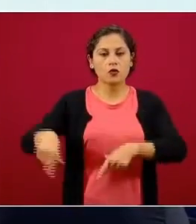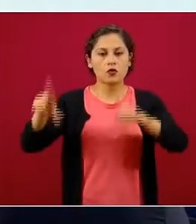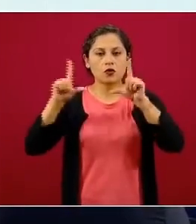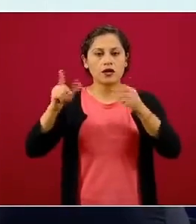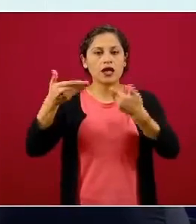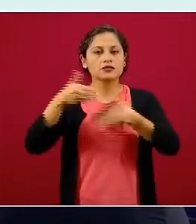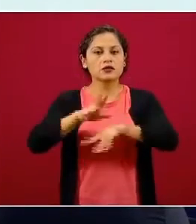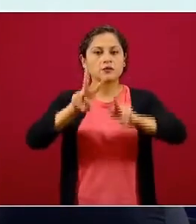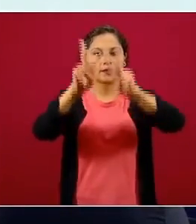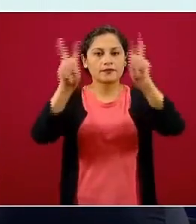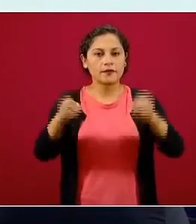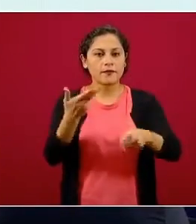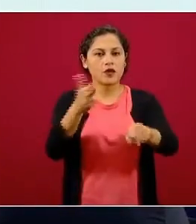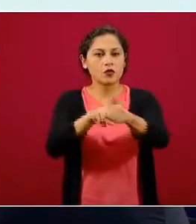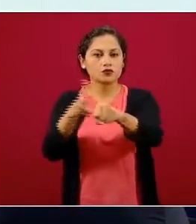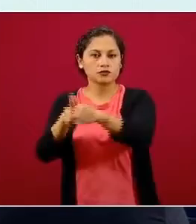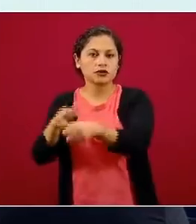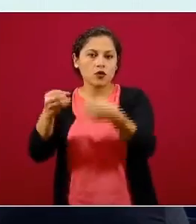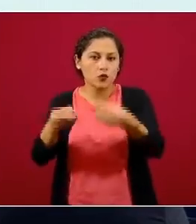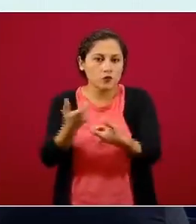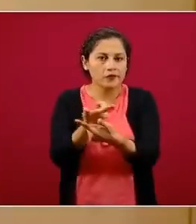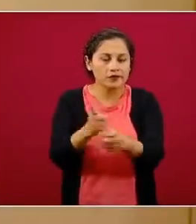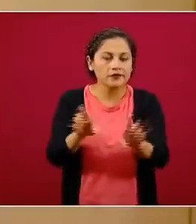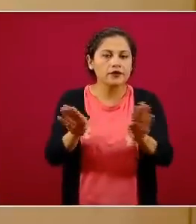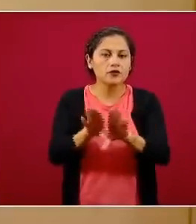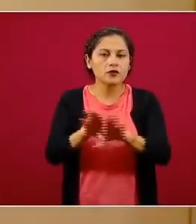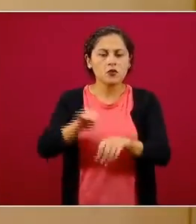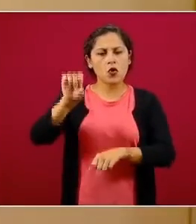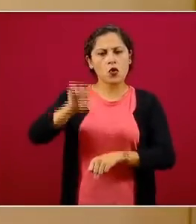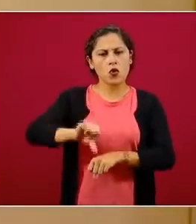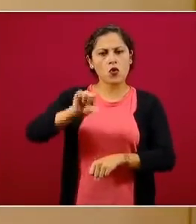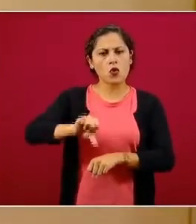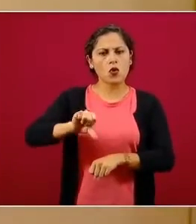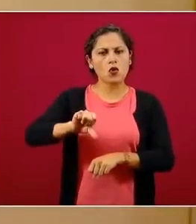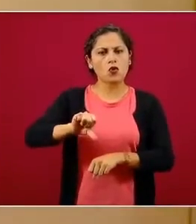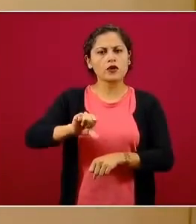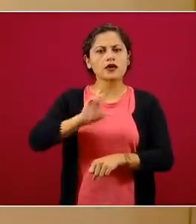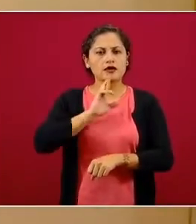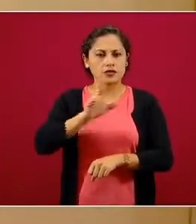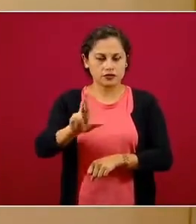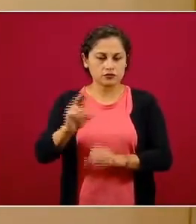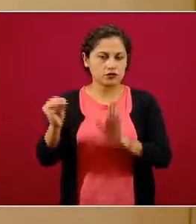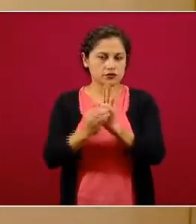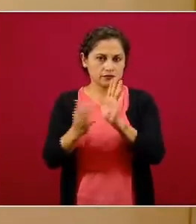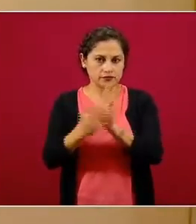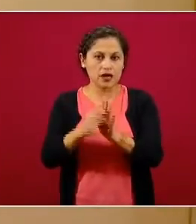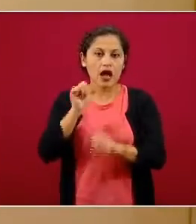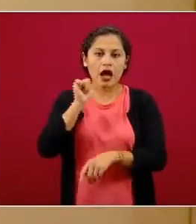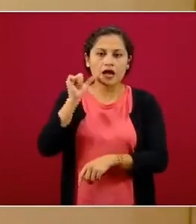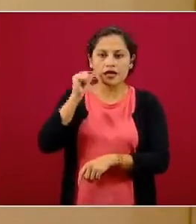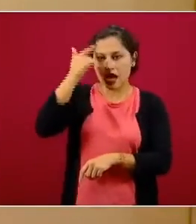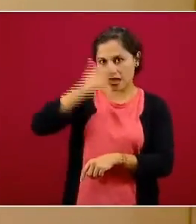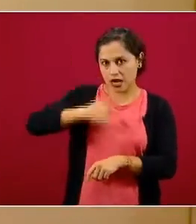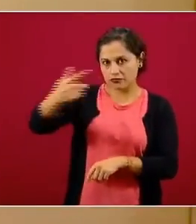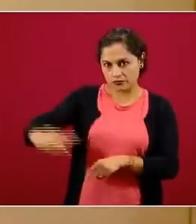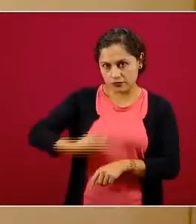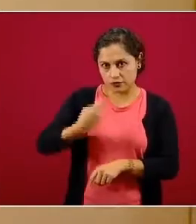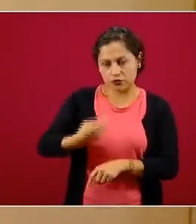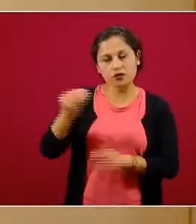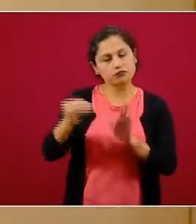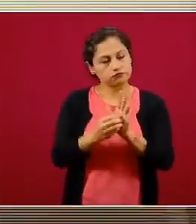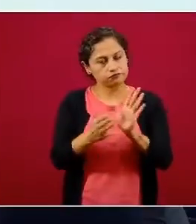hospitalaria. El día de hoy, en función de una pregunta que nos hacían el día de ayer por la noche y lo vamos a estar haciendo ya a partir de ahora en adelante,